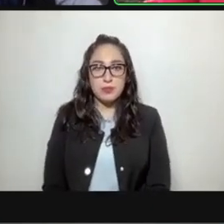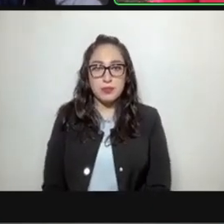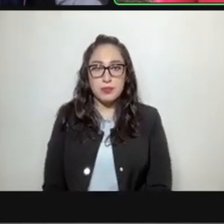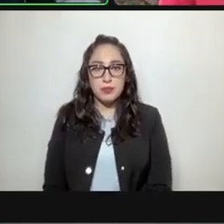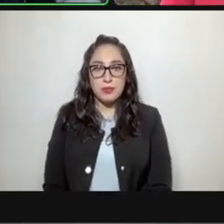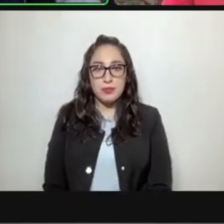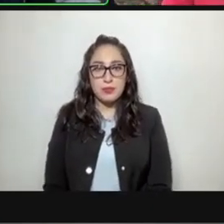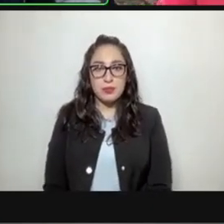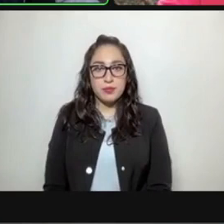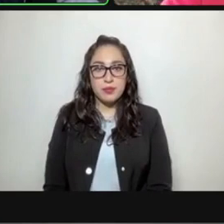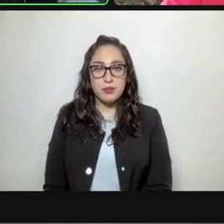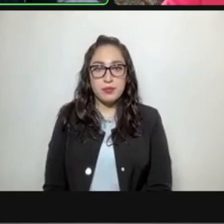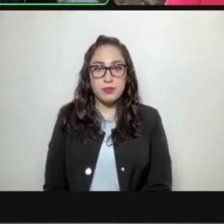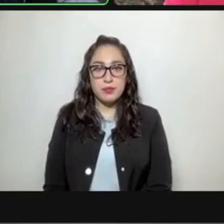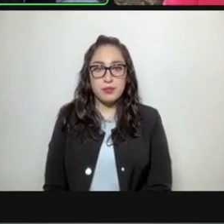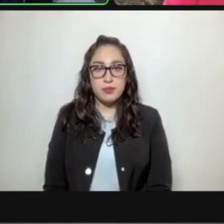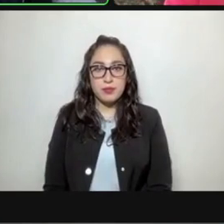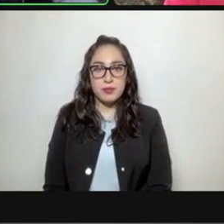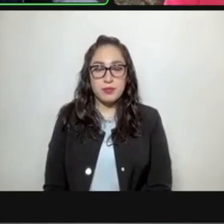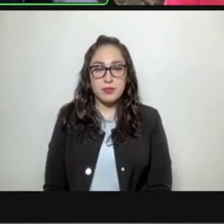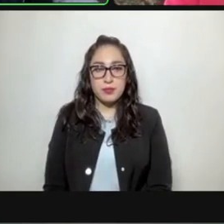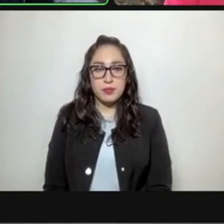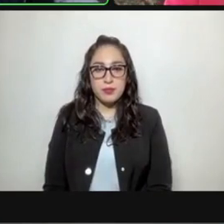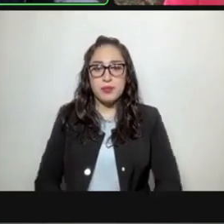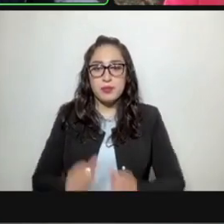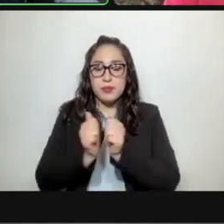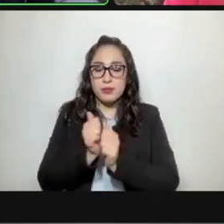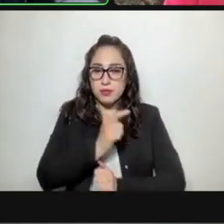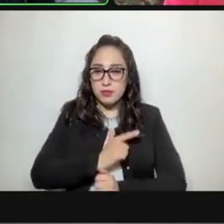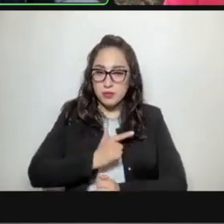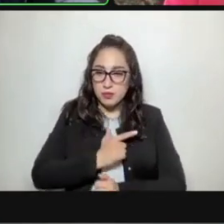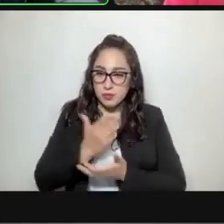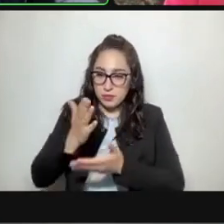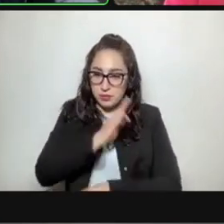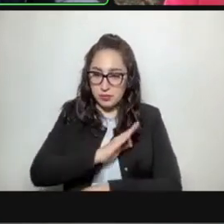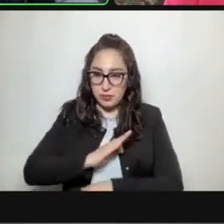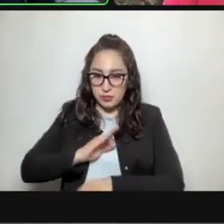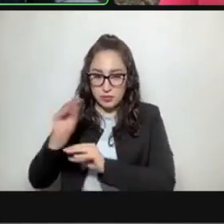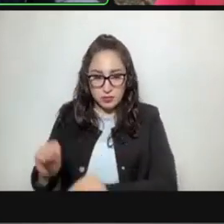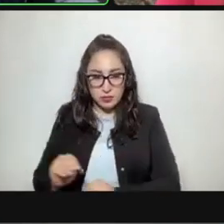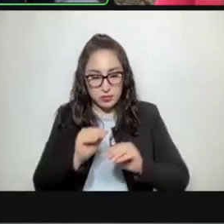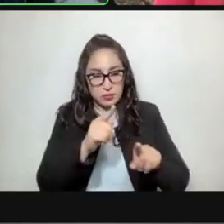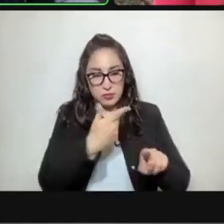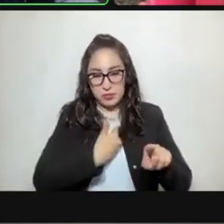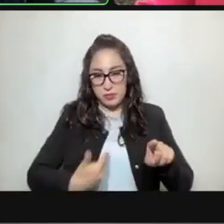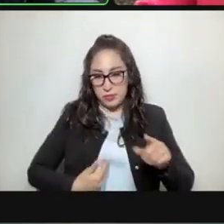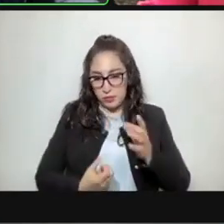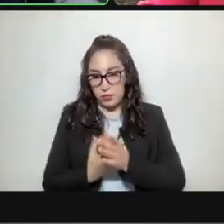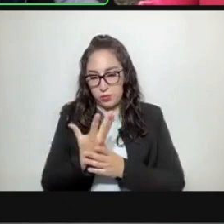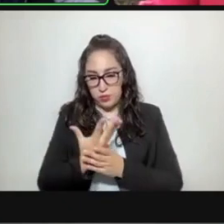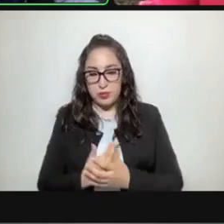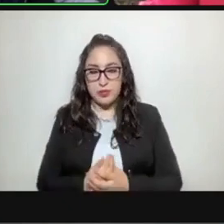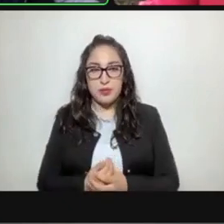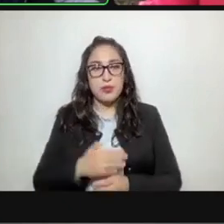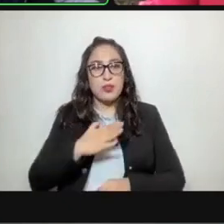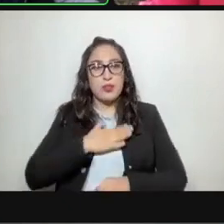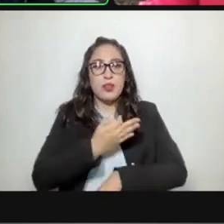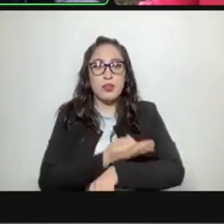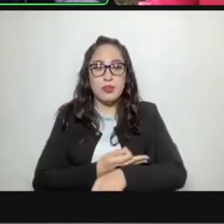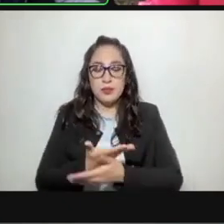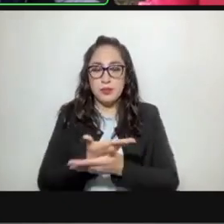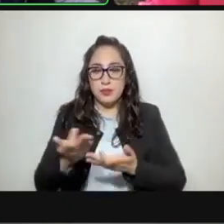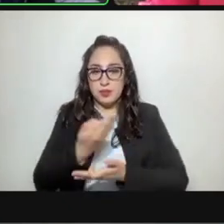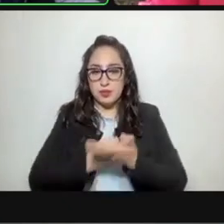Como no, con mucho gusto, diputada, felicidades por su incorporación de nueva cuenta. Muy buenas tardes a todas y todos.